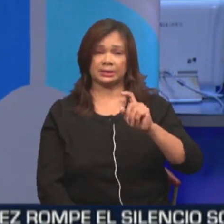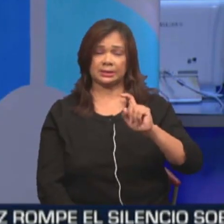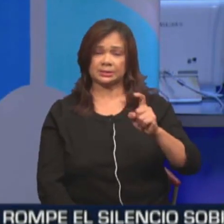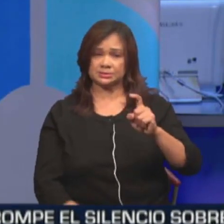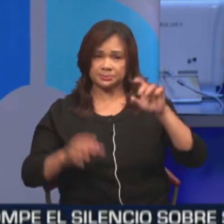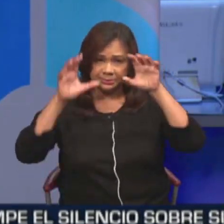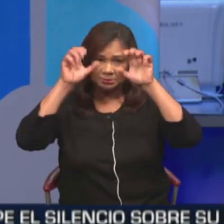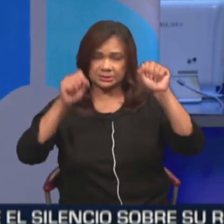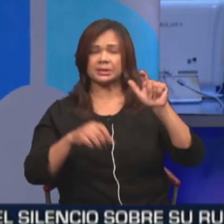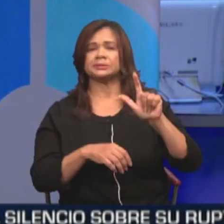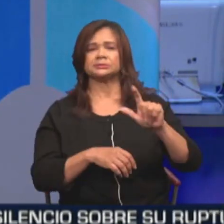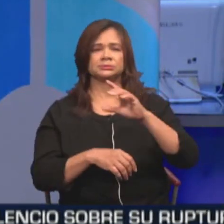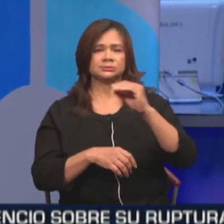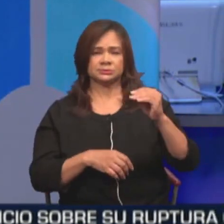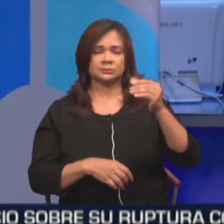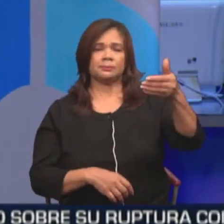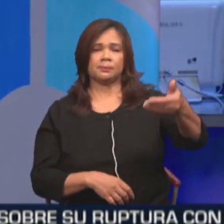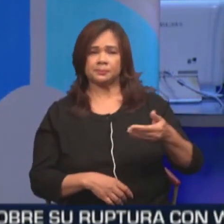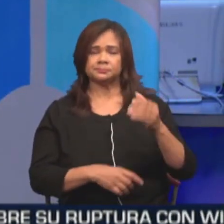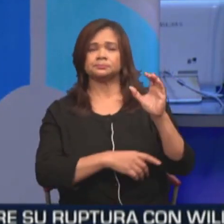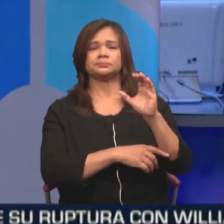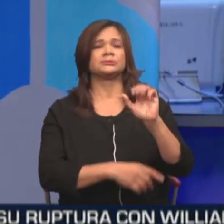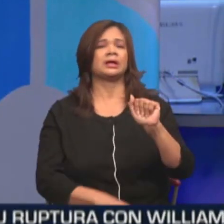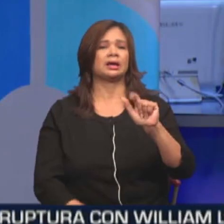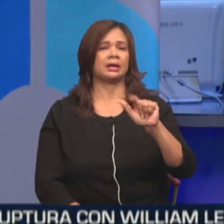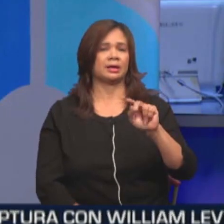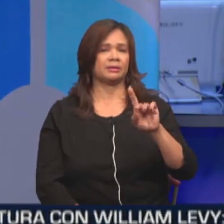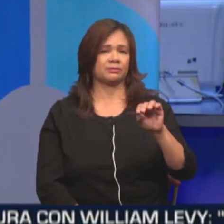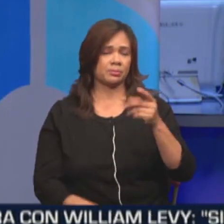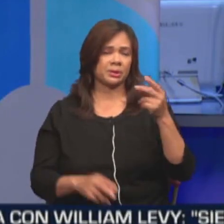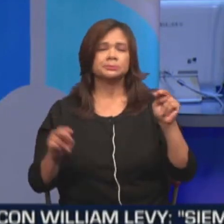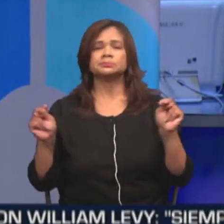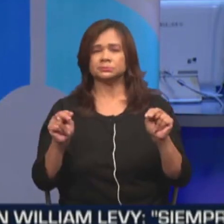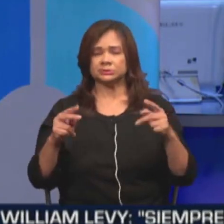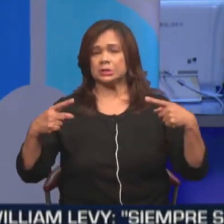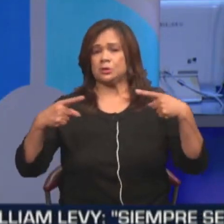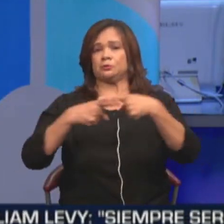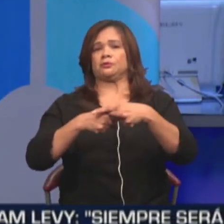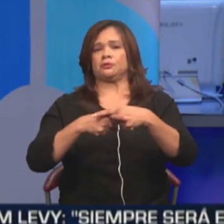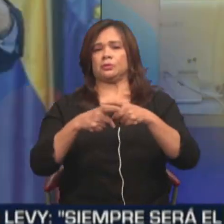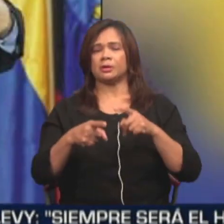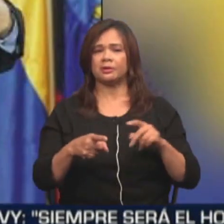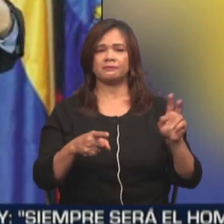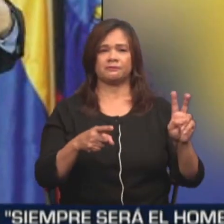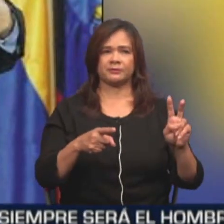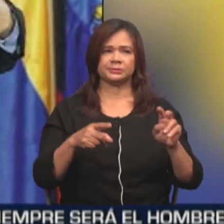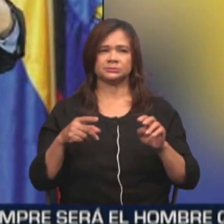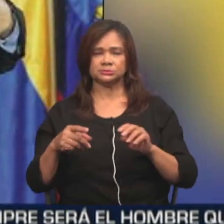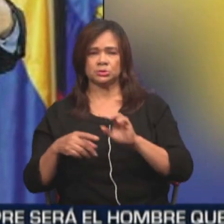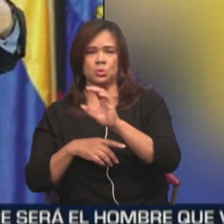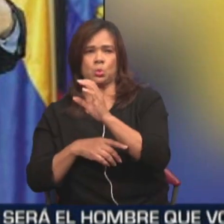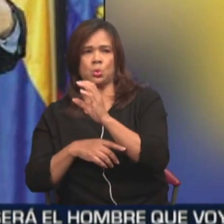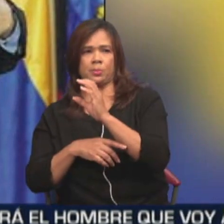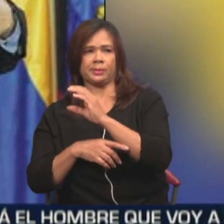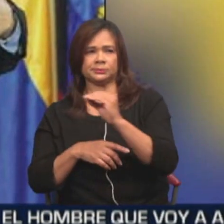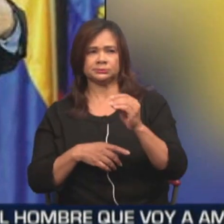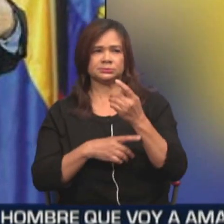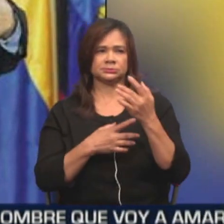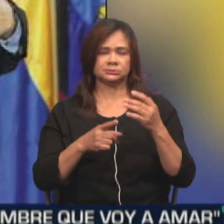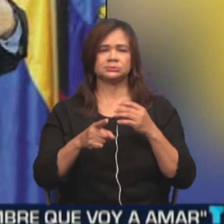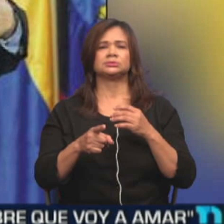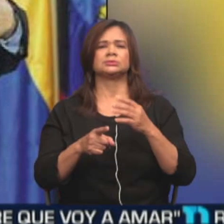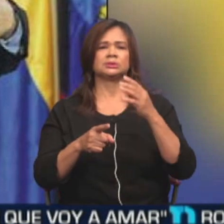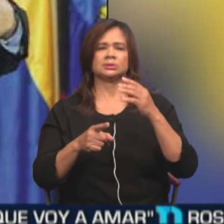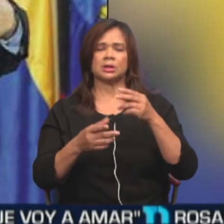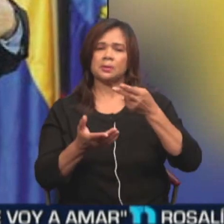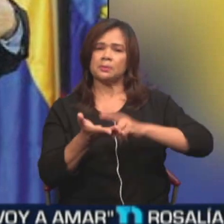petición del presidente colombiano Álvaro Uribe para mediar en el conflicto entre Venezuela y Colombia que se había derivado